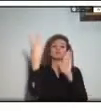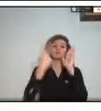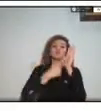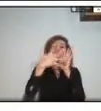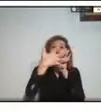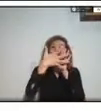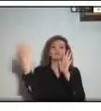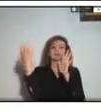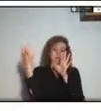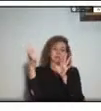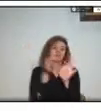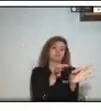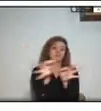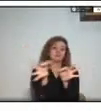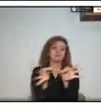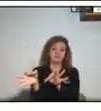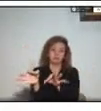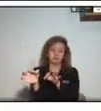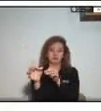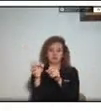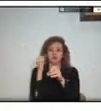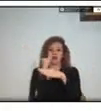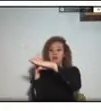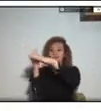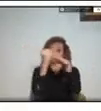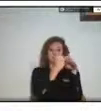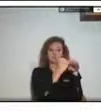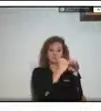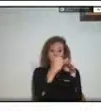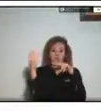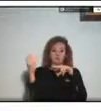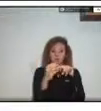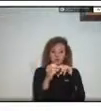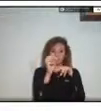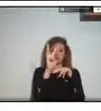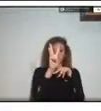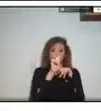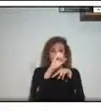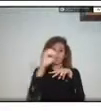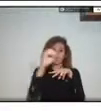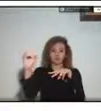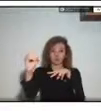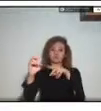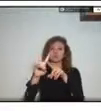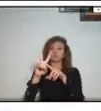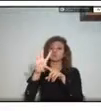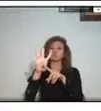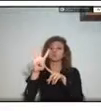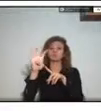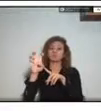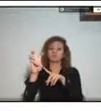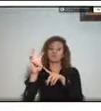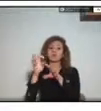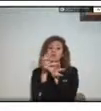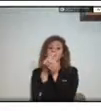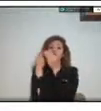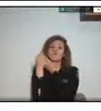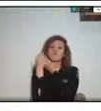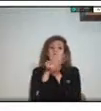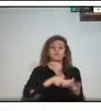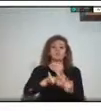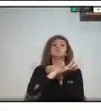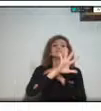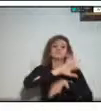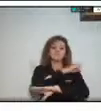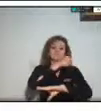las 800 instituciones educativas y obviamente a los 248 consejos territoriales para la gestión del riesgo de